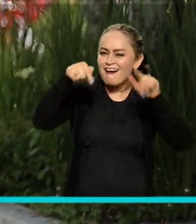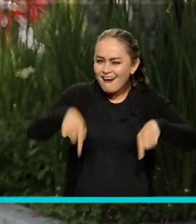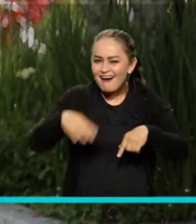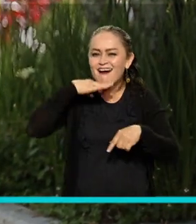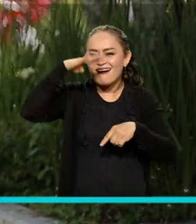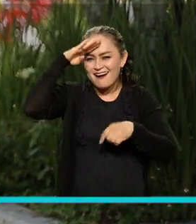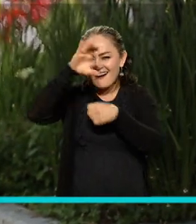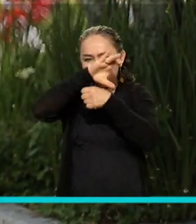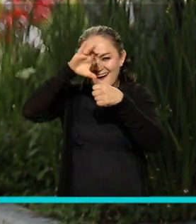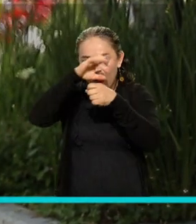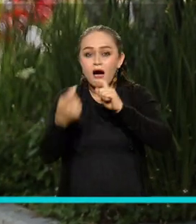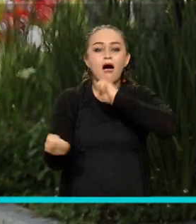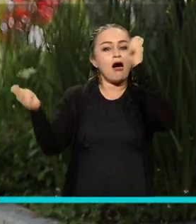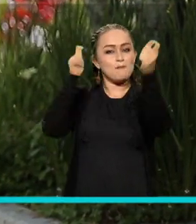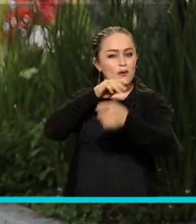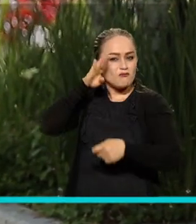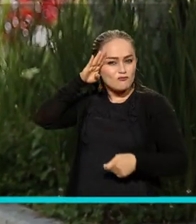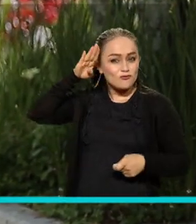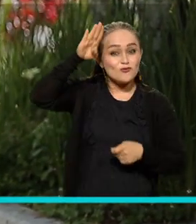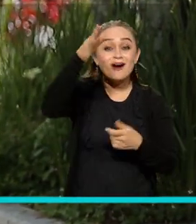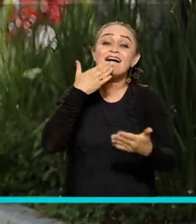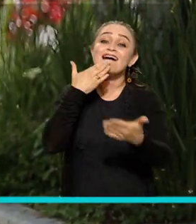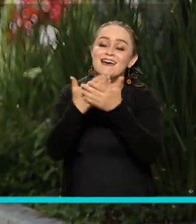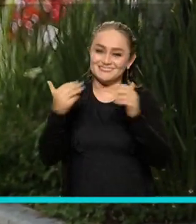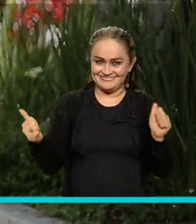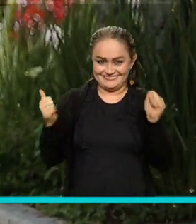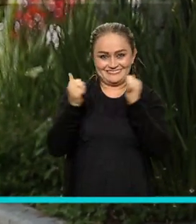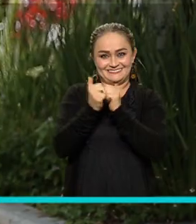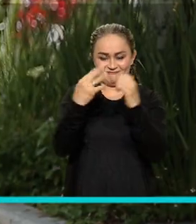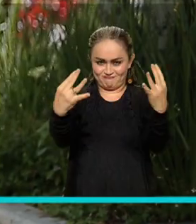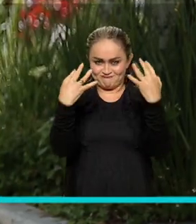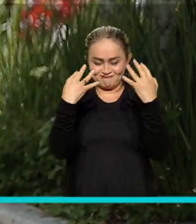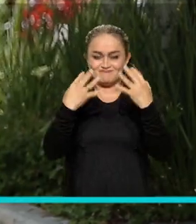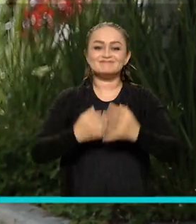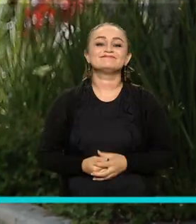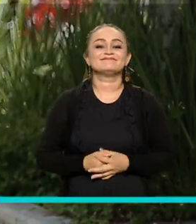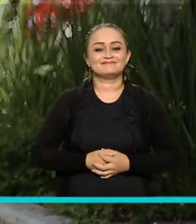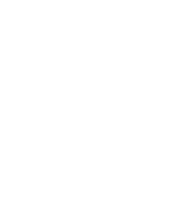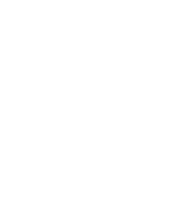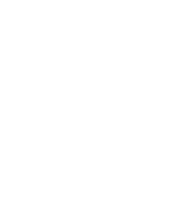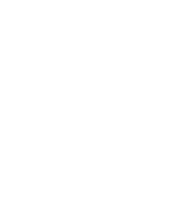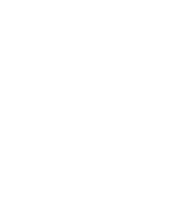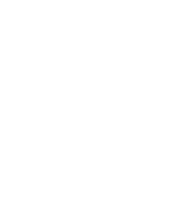contando cómo la ciudad se está transformando en una Medellín futuro. Gracias por acompañarnos.